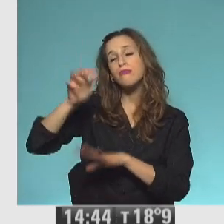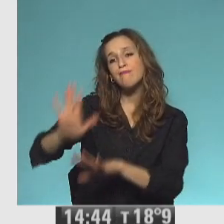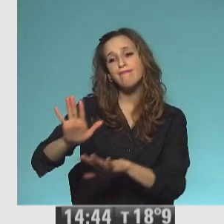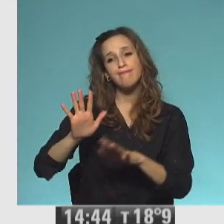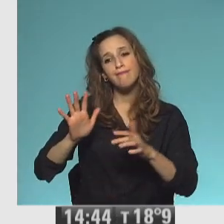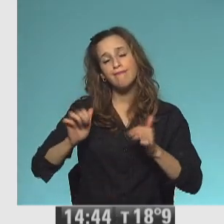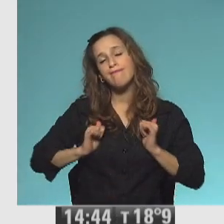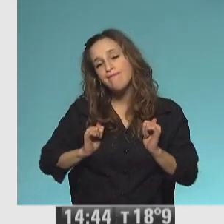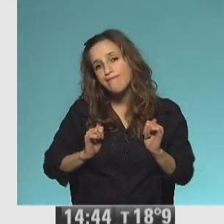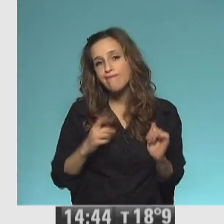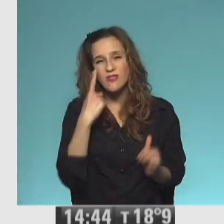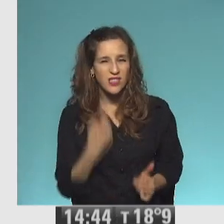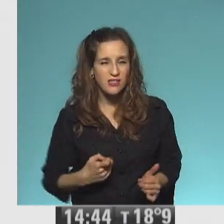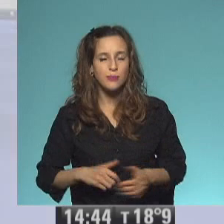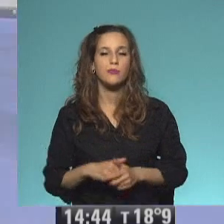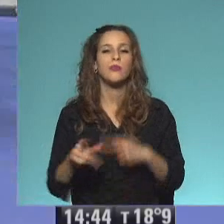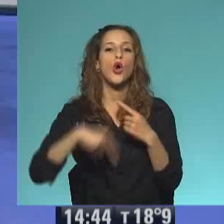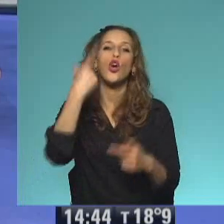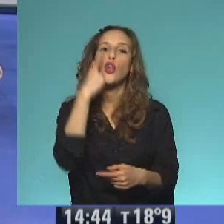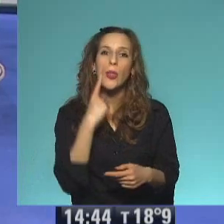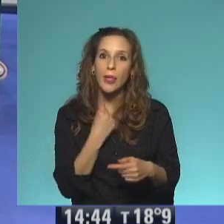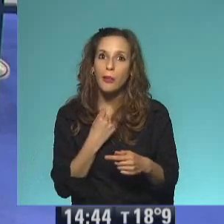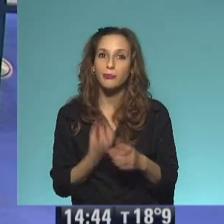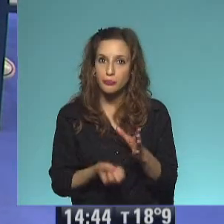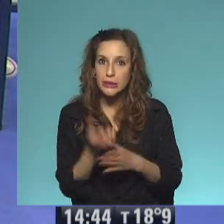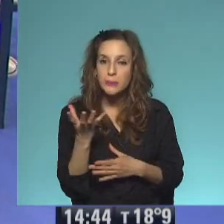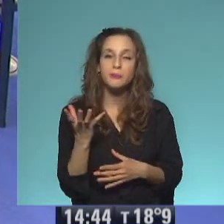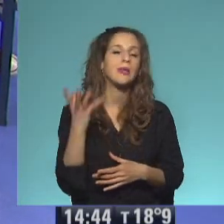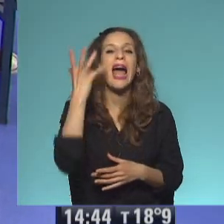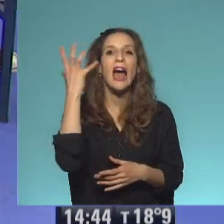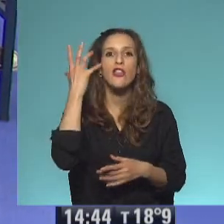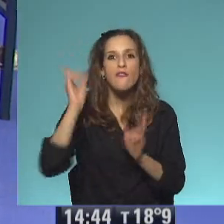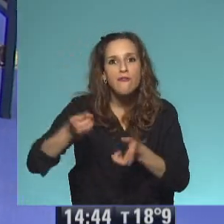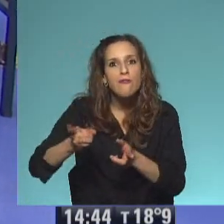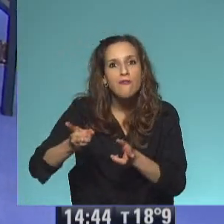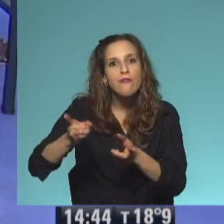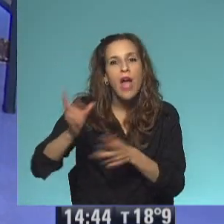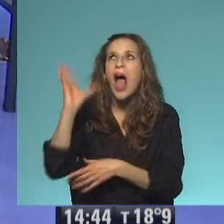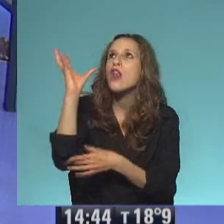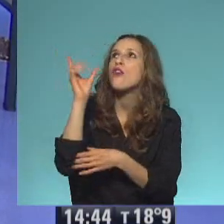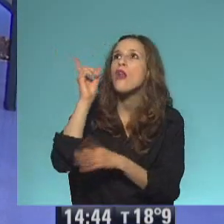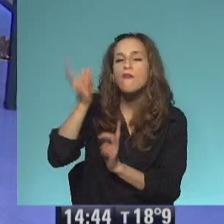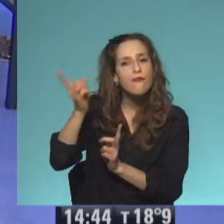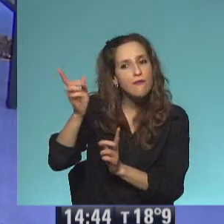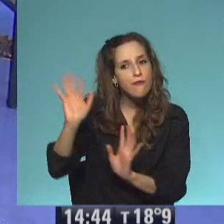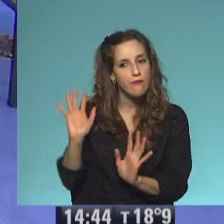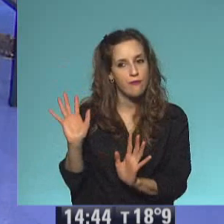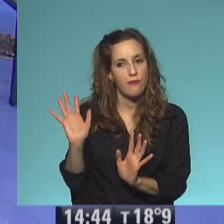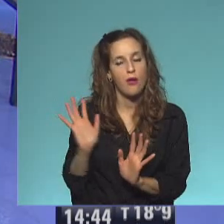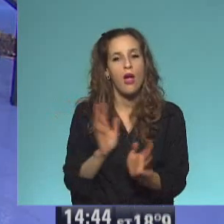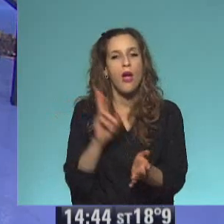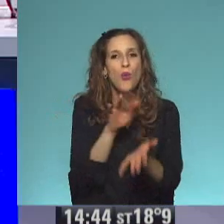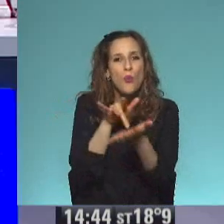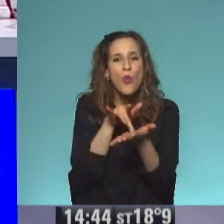A la mañana siguiente, Wilbur seguía subido al árbol. Winnie estaba preocupada. Quería a Wilbur y no